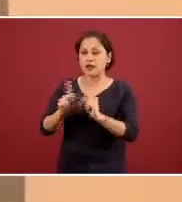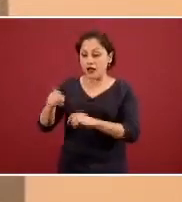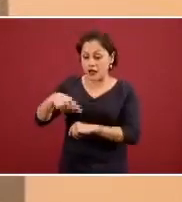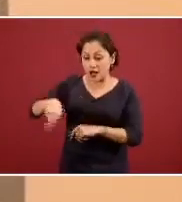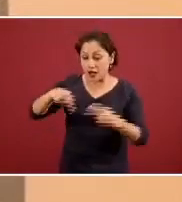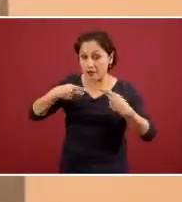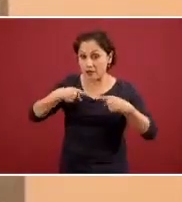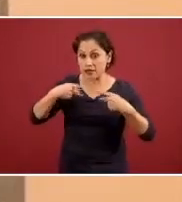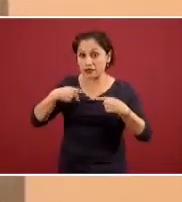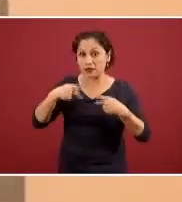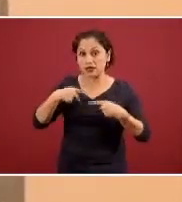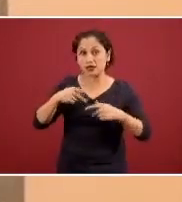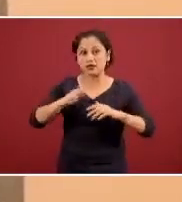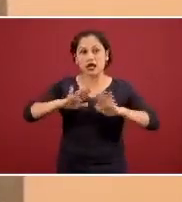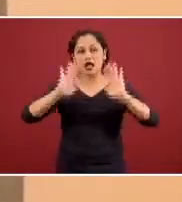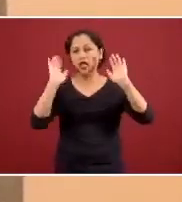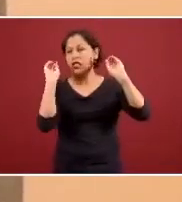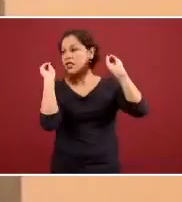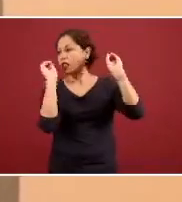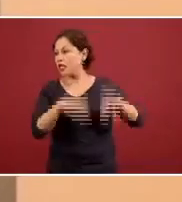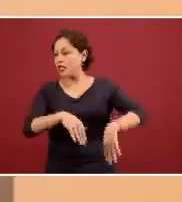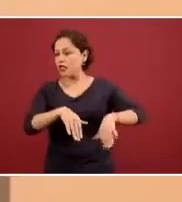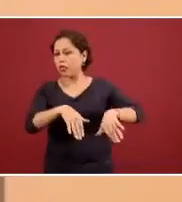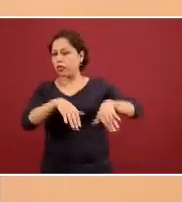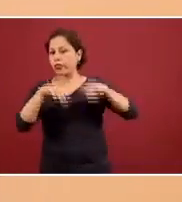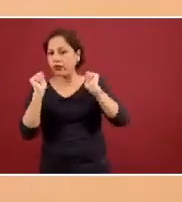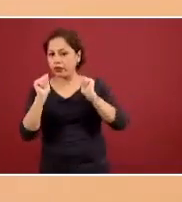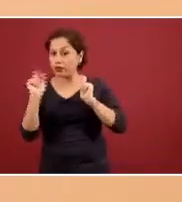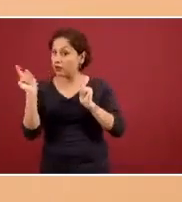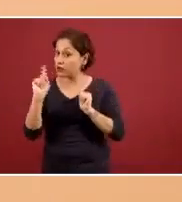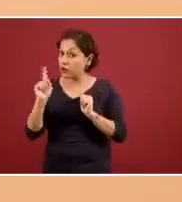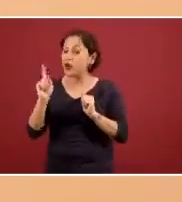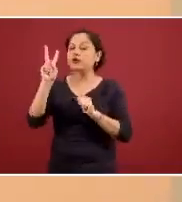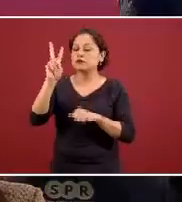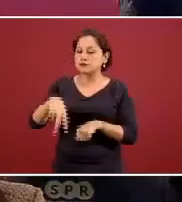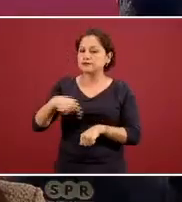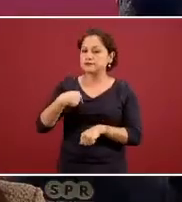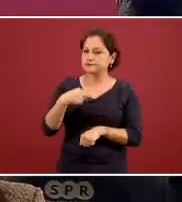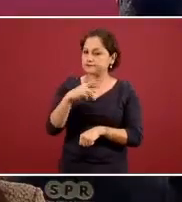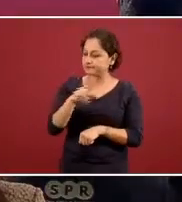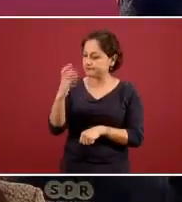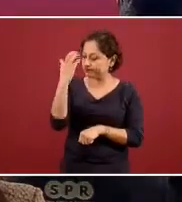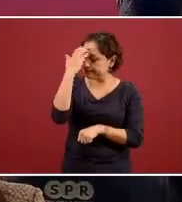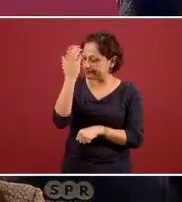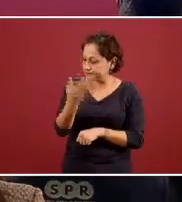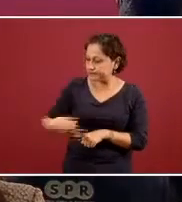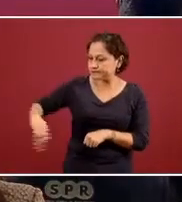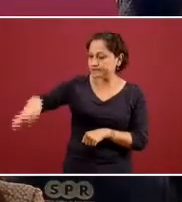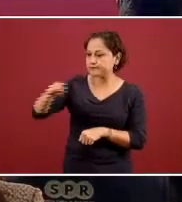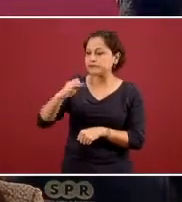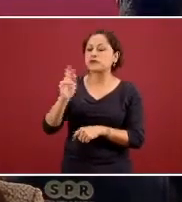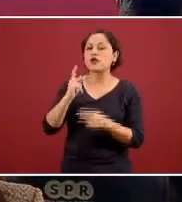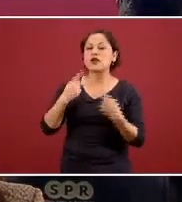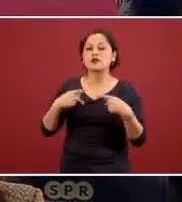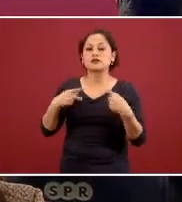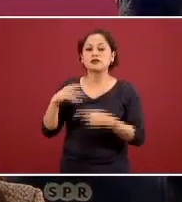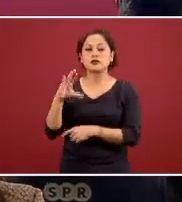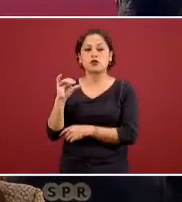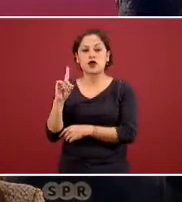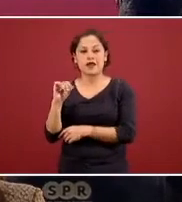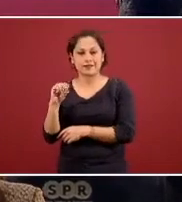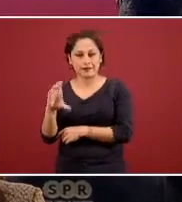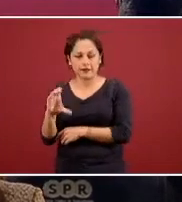todos están listos para ayudar y quiero hacer un gran reconocimiento a todos ellos es muy importante que aprendamos